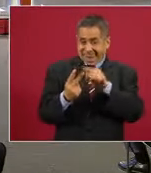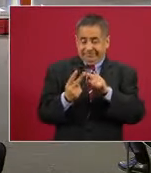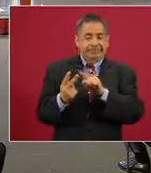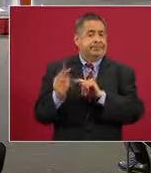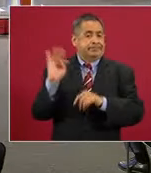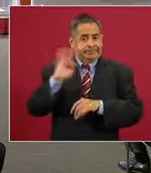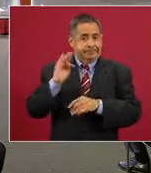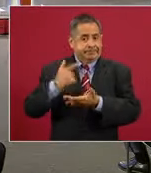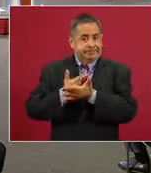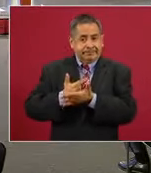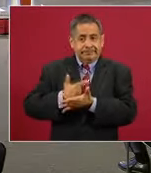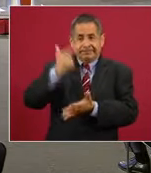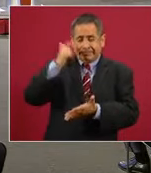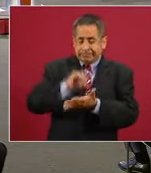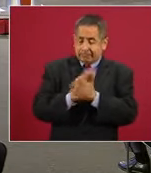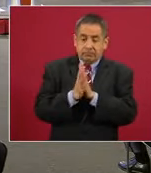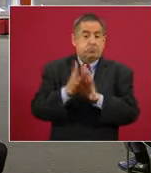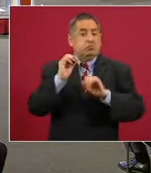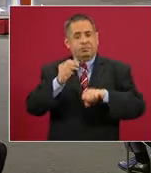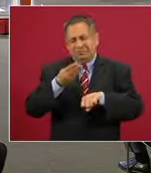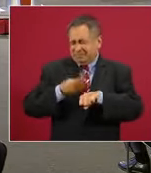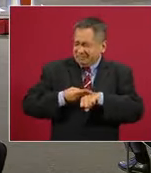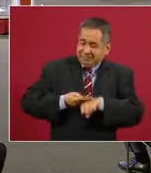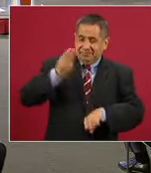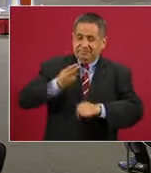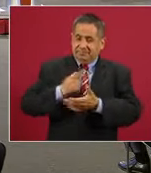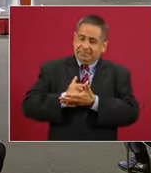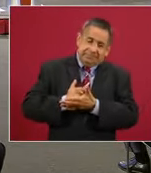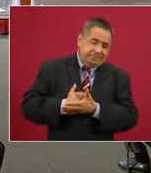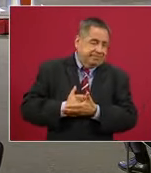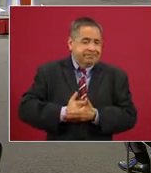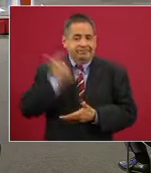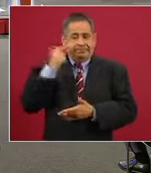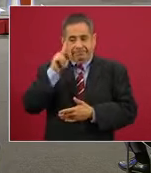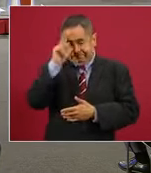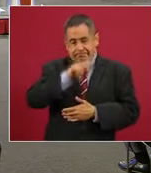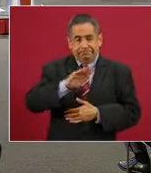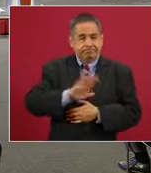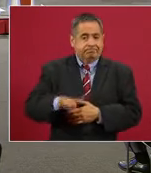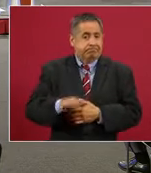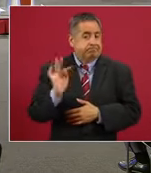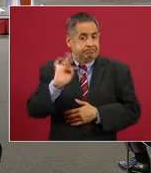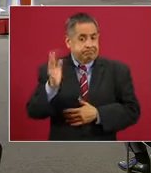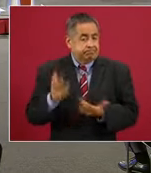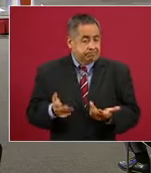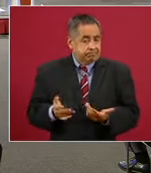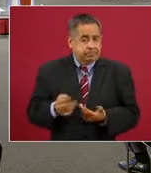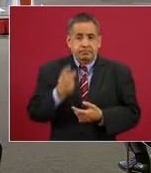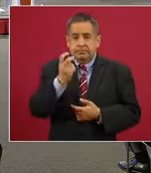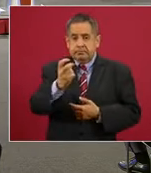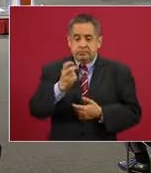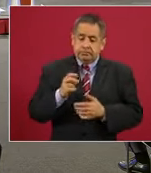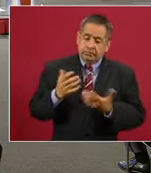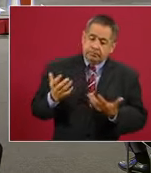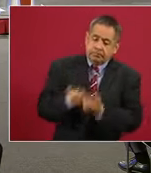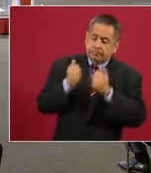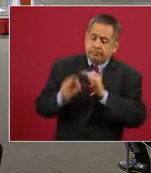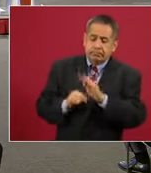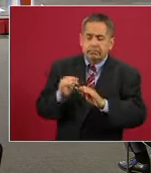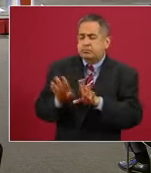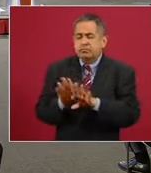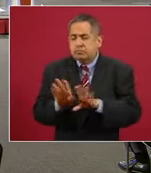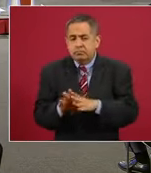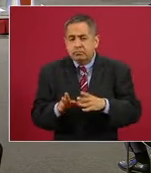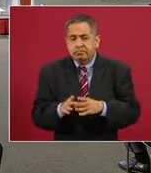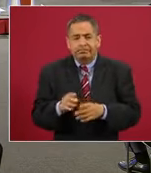tener una enfermedad grave o muy grave o letal. ¿De qué depende que se pueda hacer algo positivo para salvar la